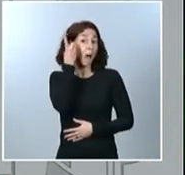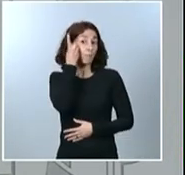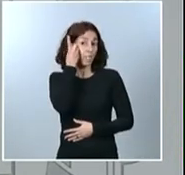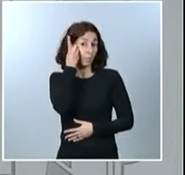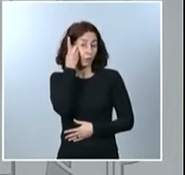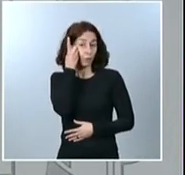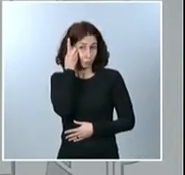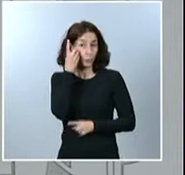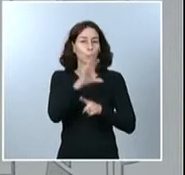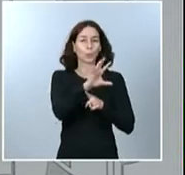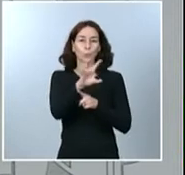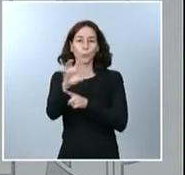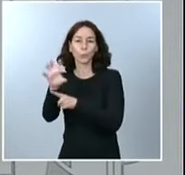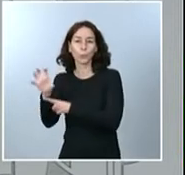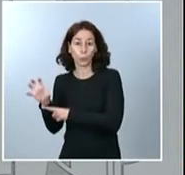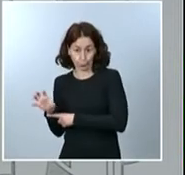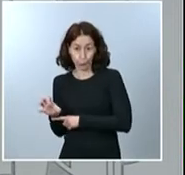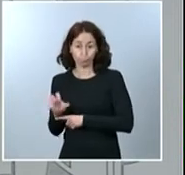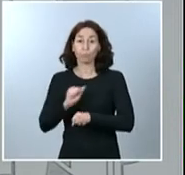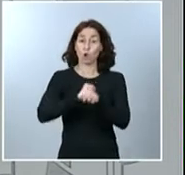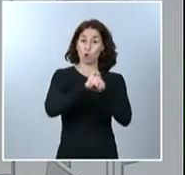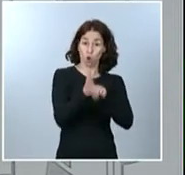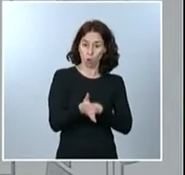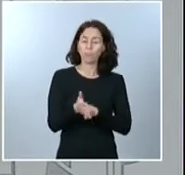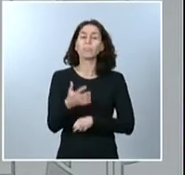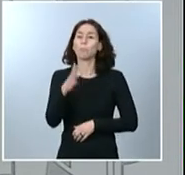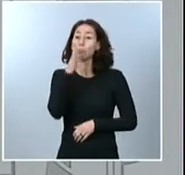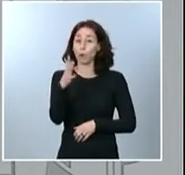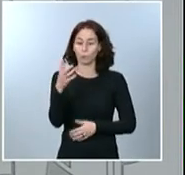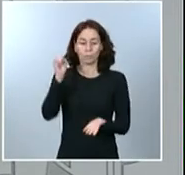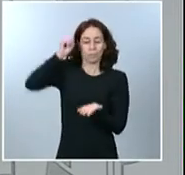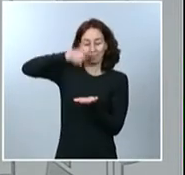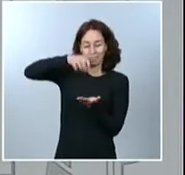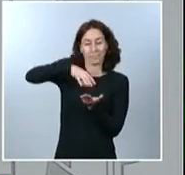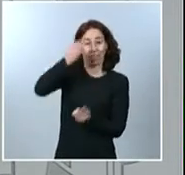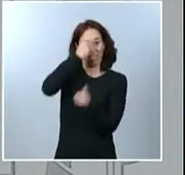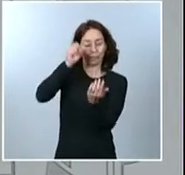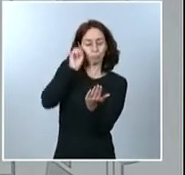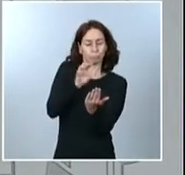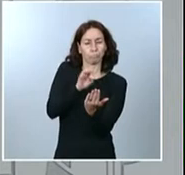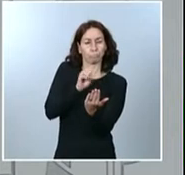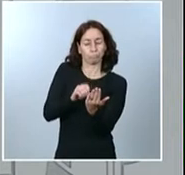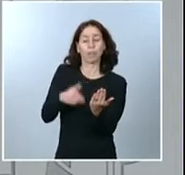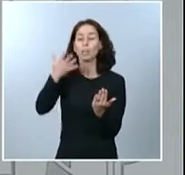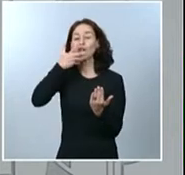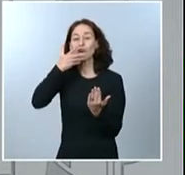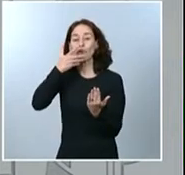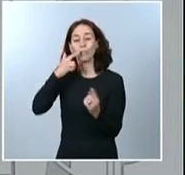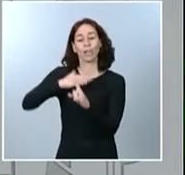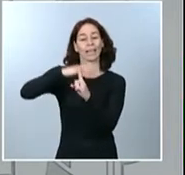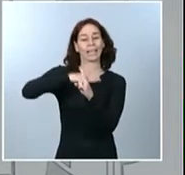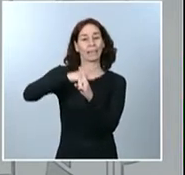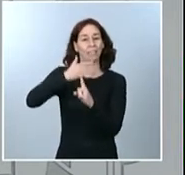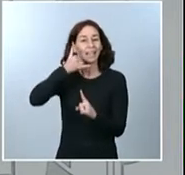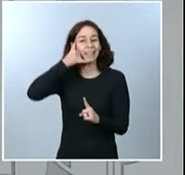de la información que obtiene en el rastreo de contacto, nos permite conocer el nivel de riesgo de contagio y avisar a los interesados.